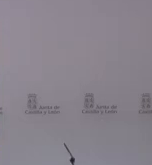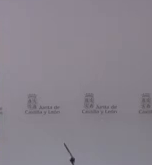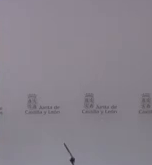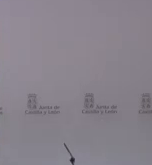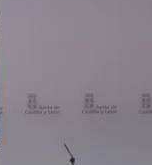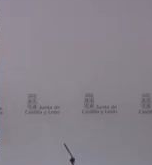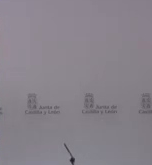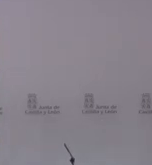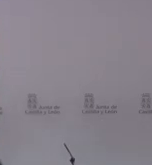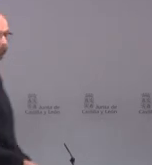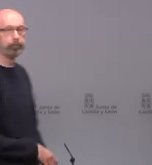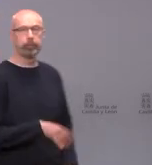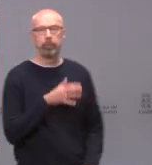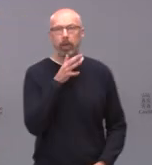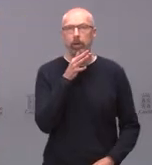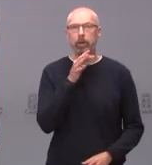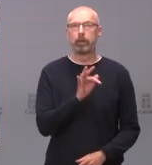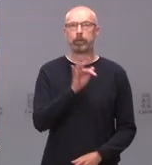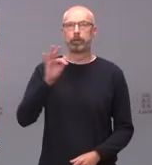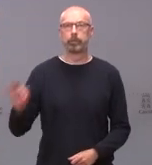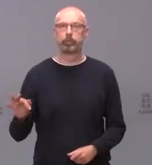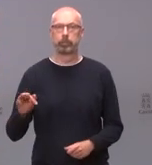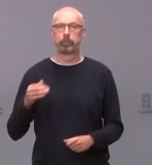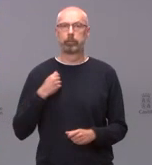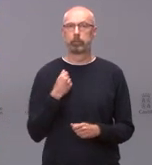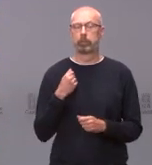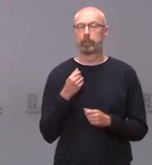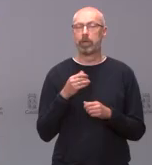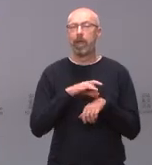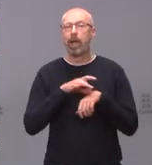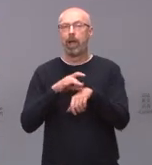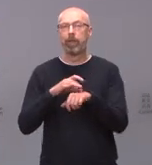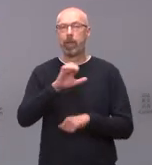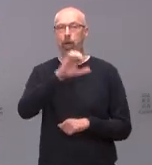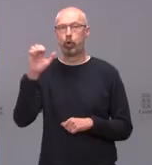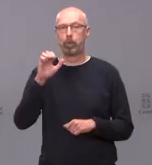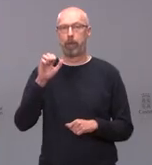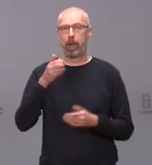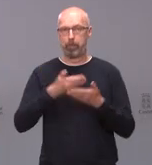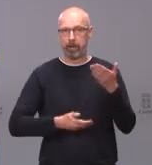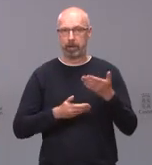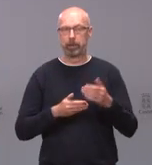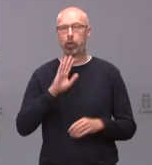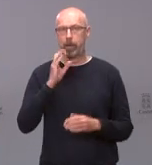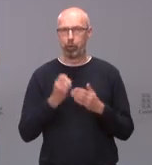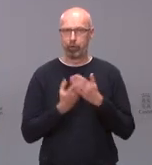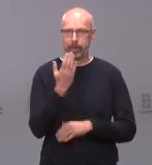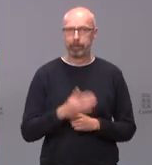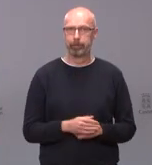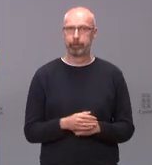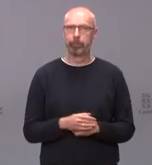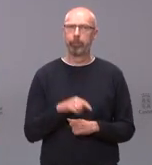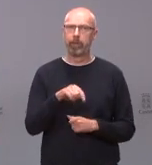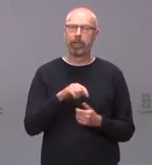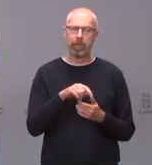Damos la palabra a continuación a Beatriz Consuegra de la Agencia Europa Press. Beatriz. Buenos días, sobre las medidas del